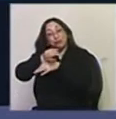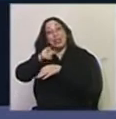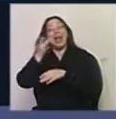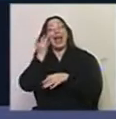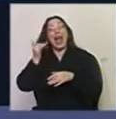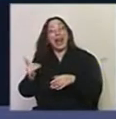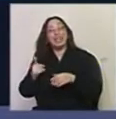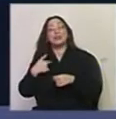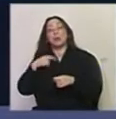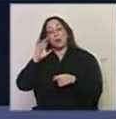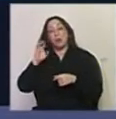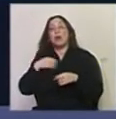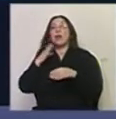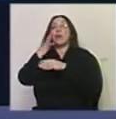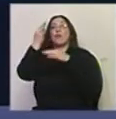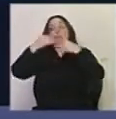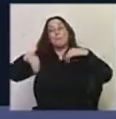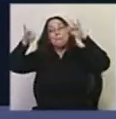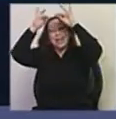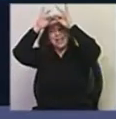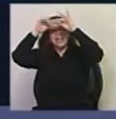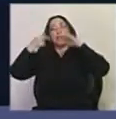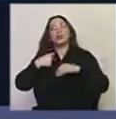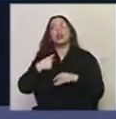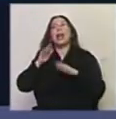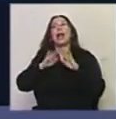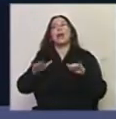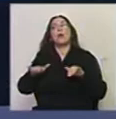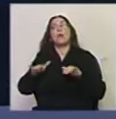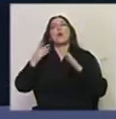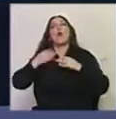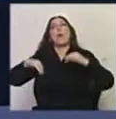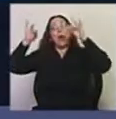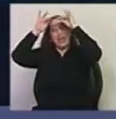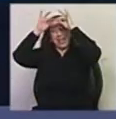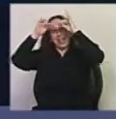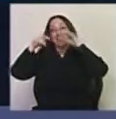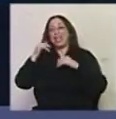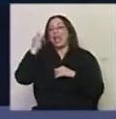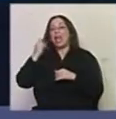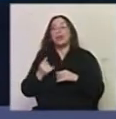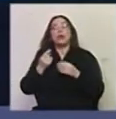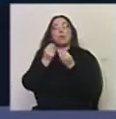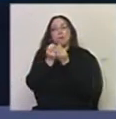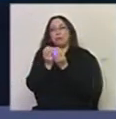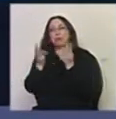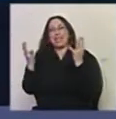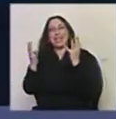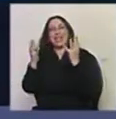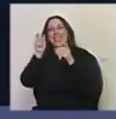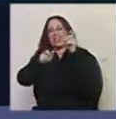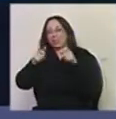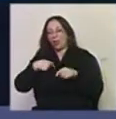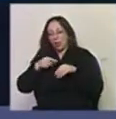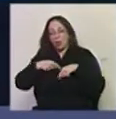decías, yo recuerdo ir a ver una función del ballet cuando yo era alumno de la Escuela Nacional de Danza y había mucha más gente en el escenario que los que